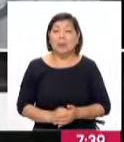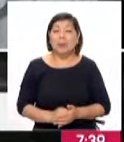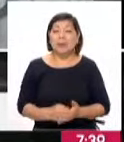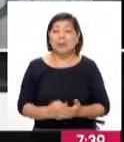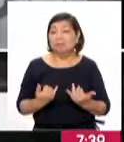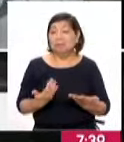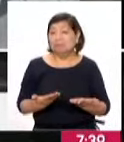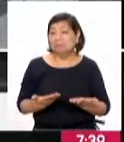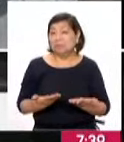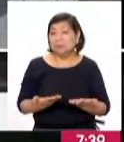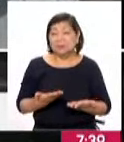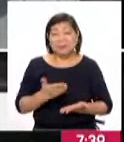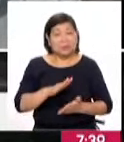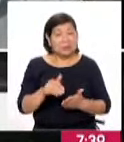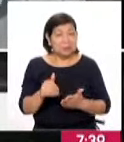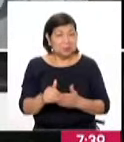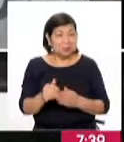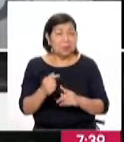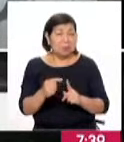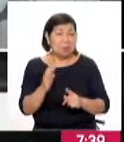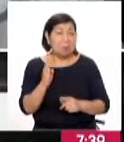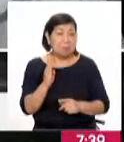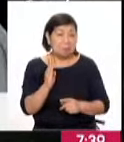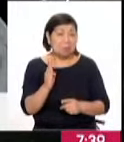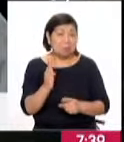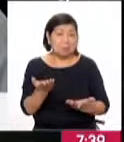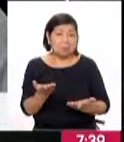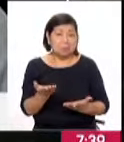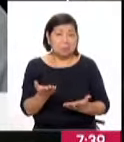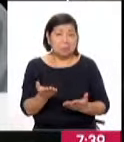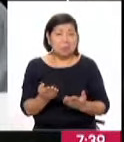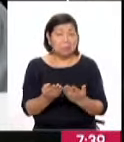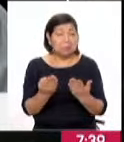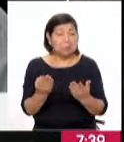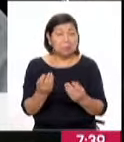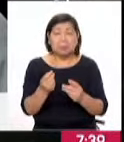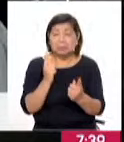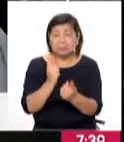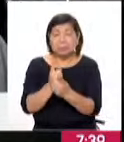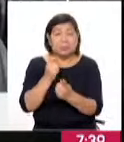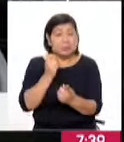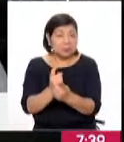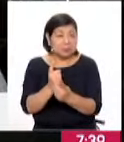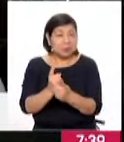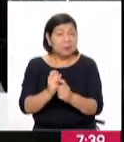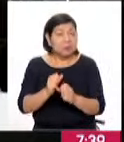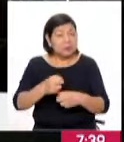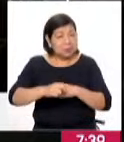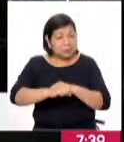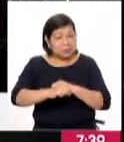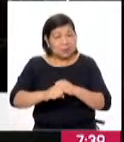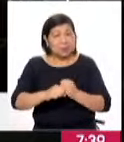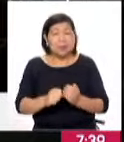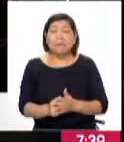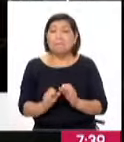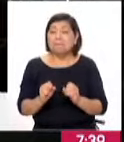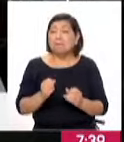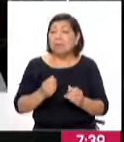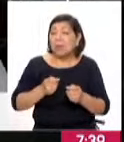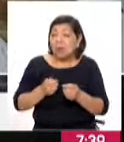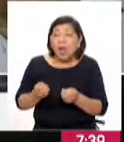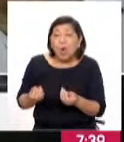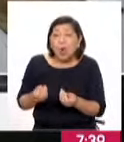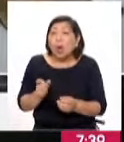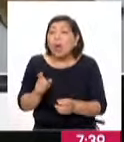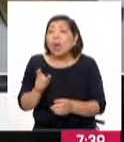En términos generales, todas las agencias de Banco de la Nación cuentan con ventanilla preferencial. Existen promotores que van orientando